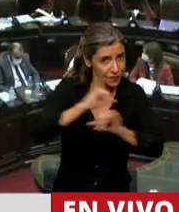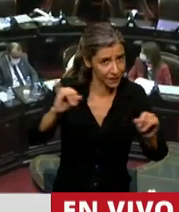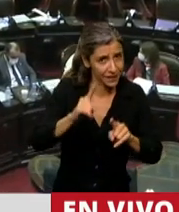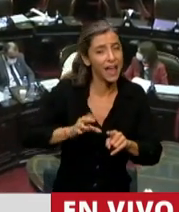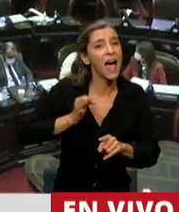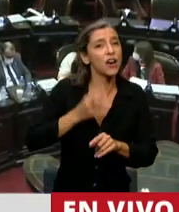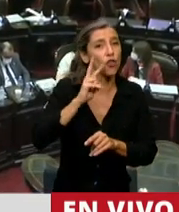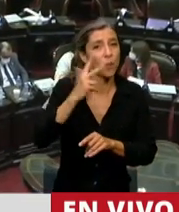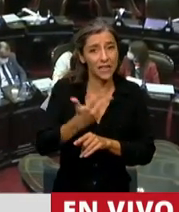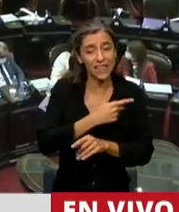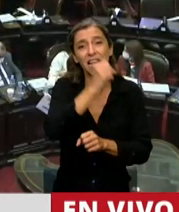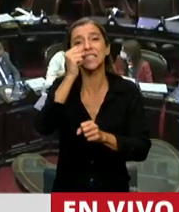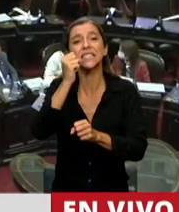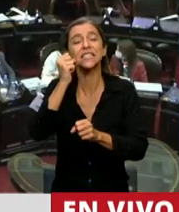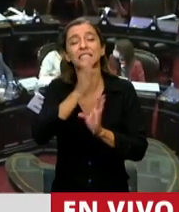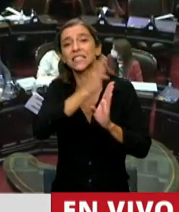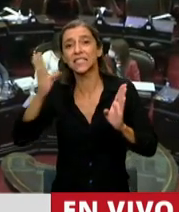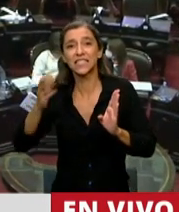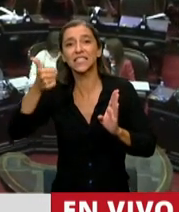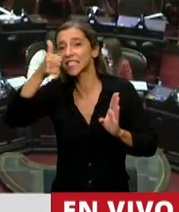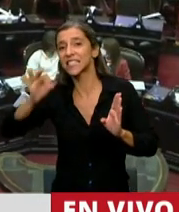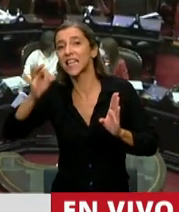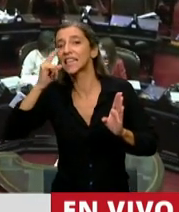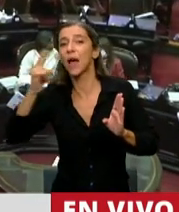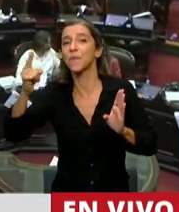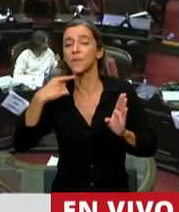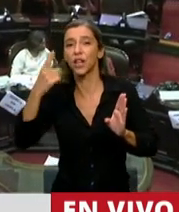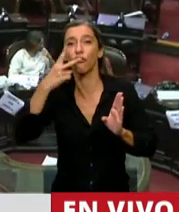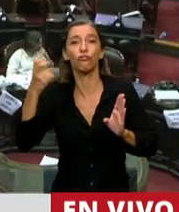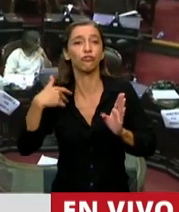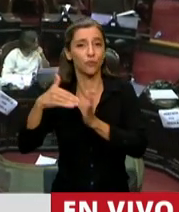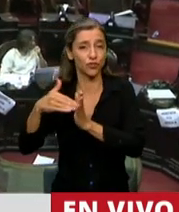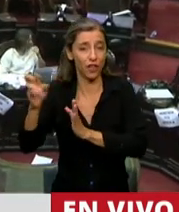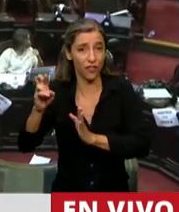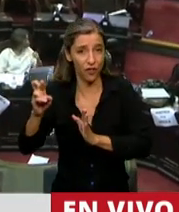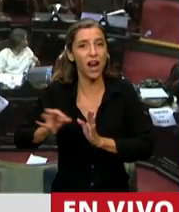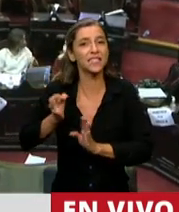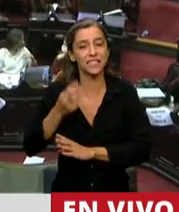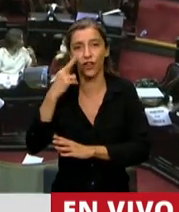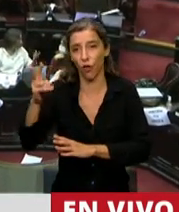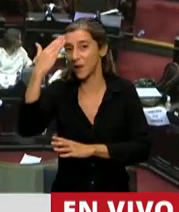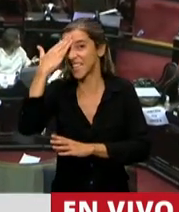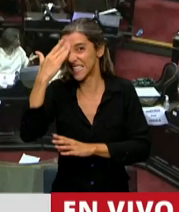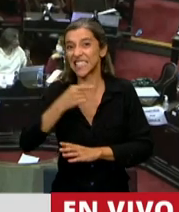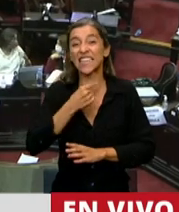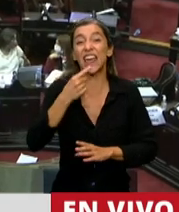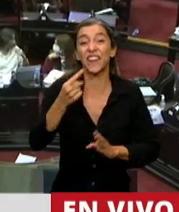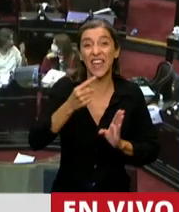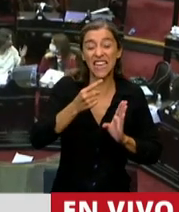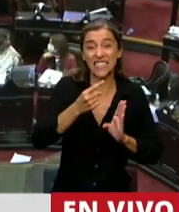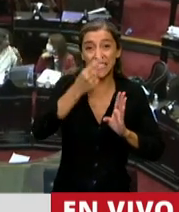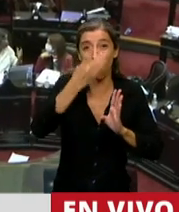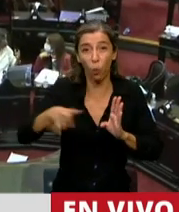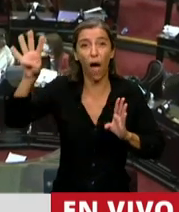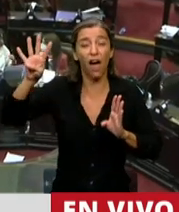60.203 millones de dólares en el año 2015. Es decir, las importaciones se multiplicaron